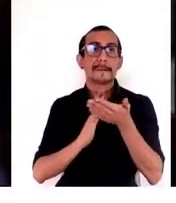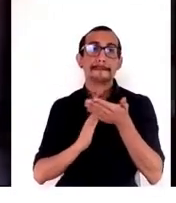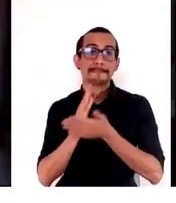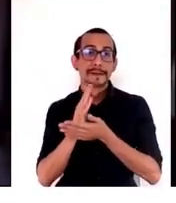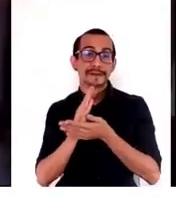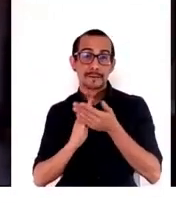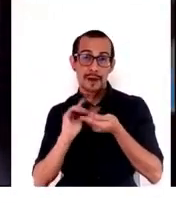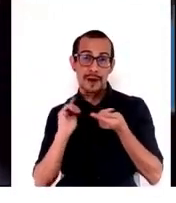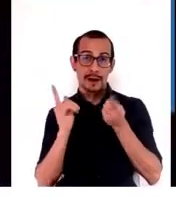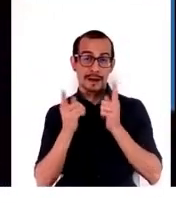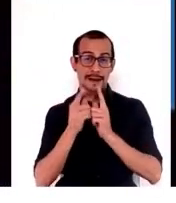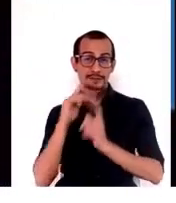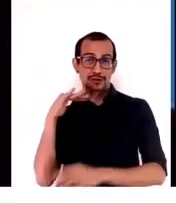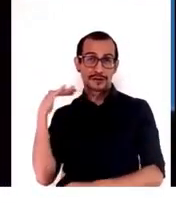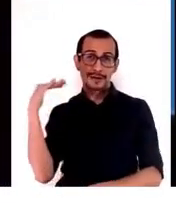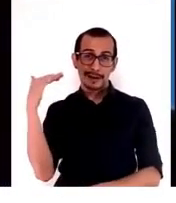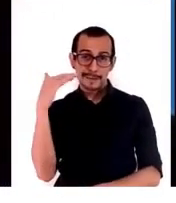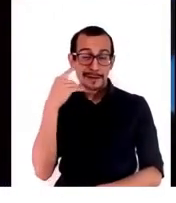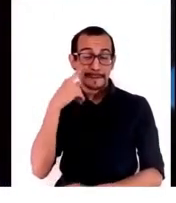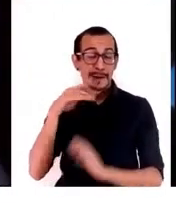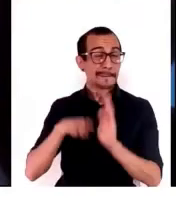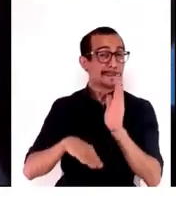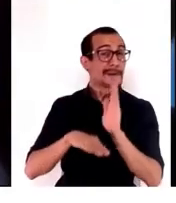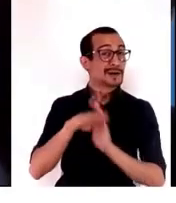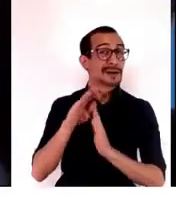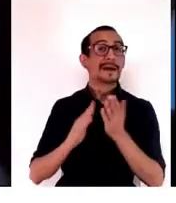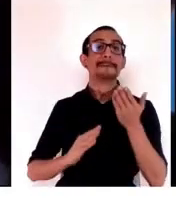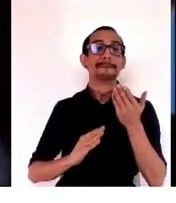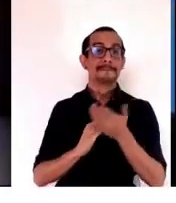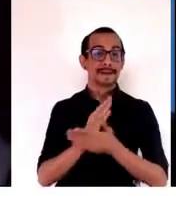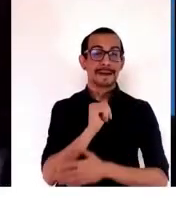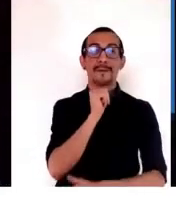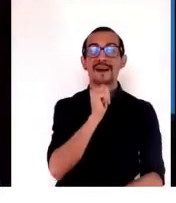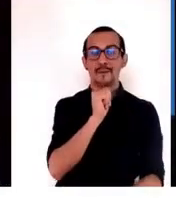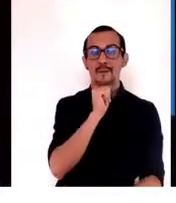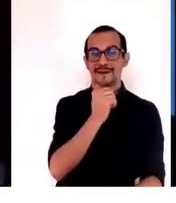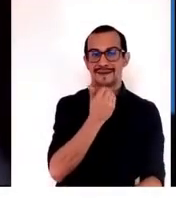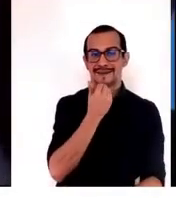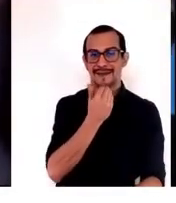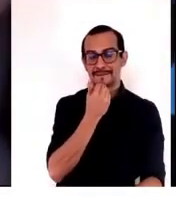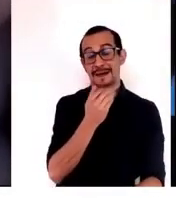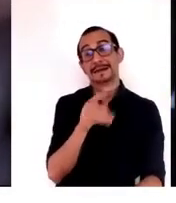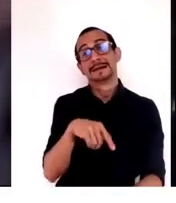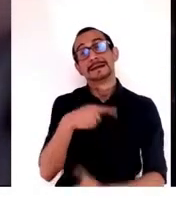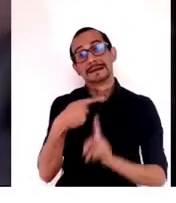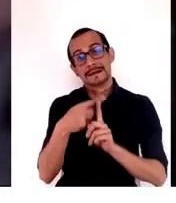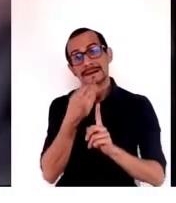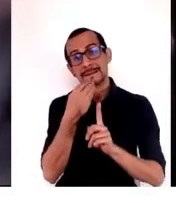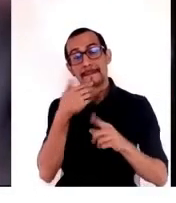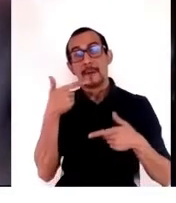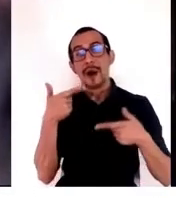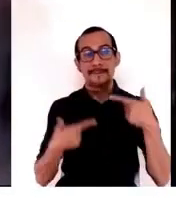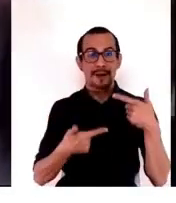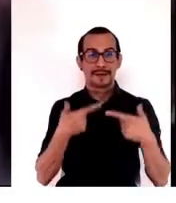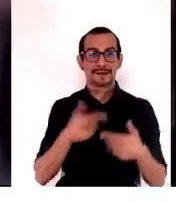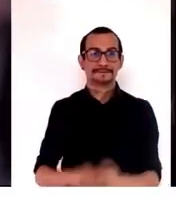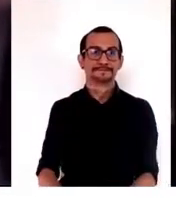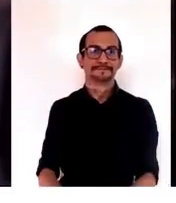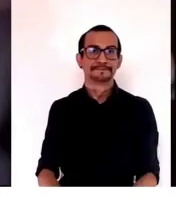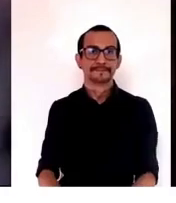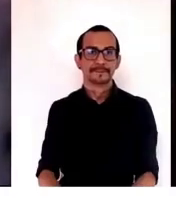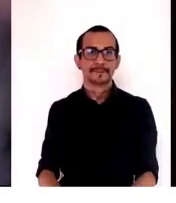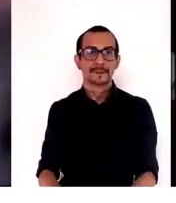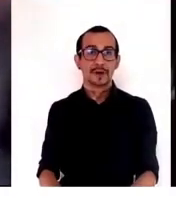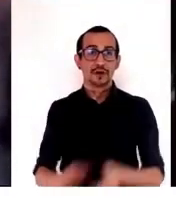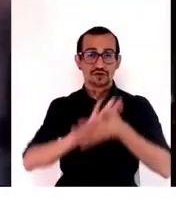cambio climático, pero la mayoría empieza por la porversa también, y también política. Pues estos